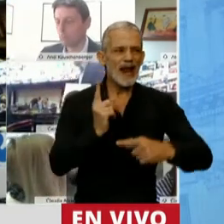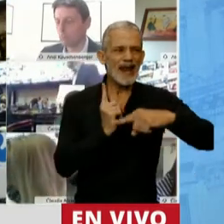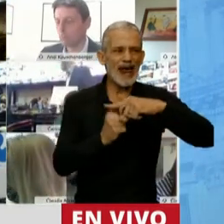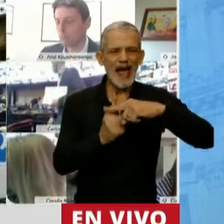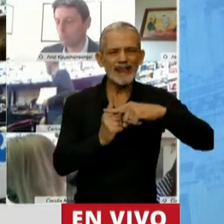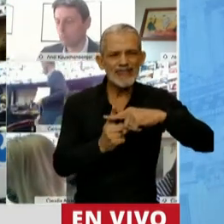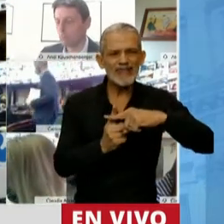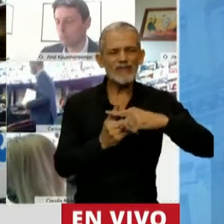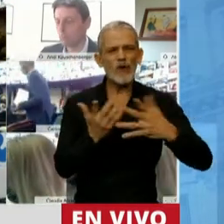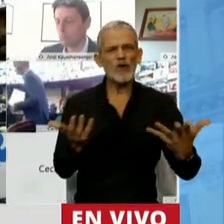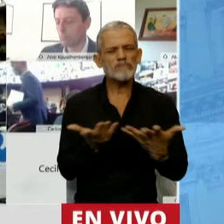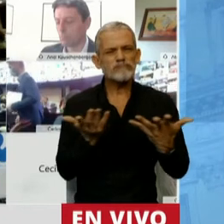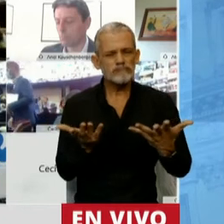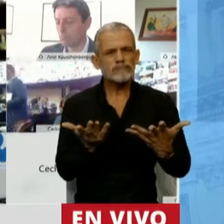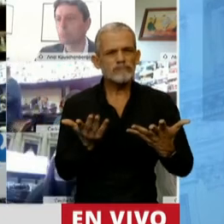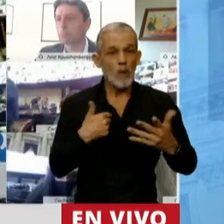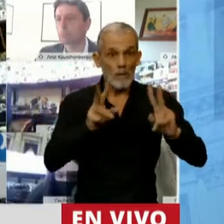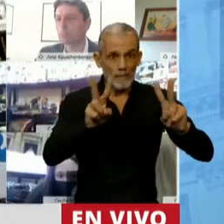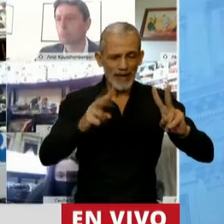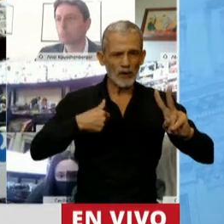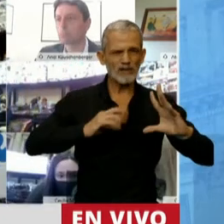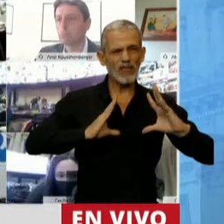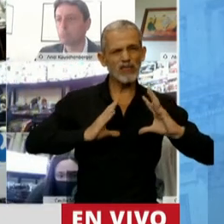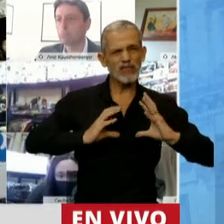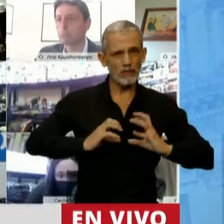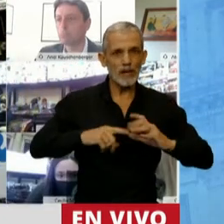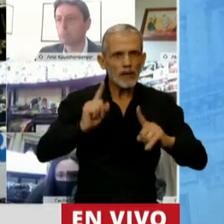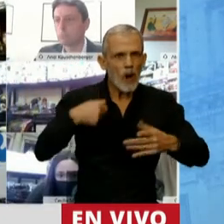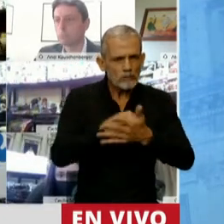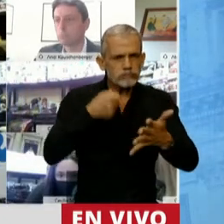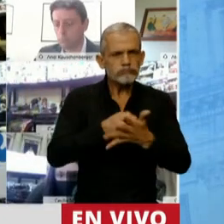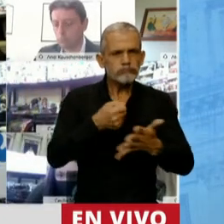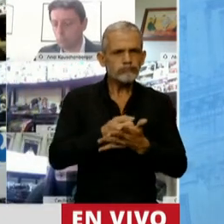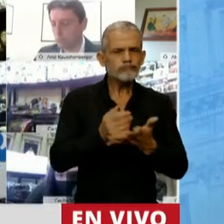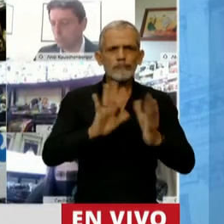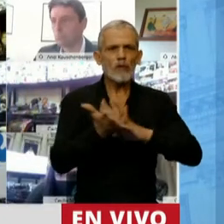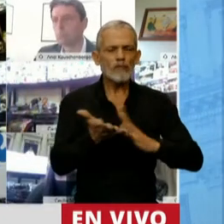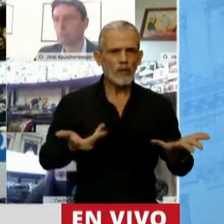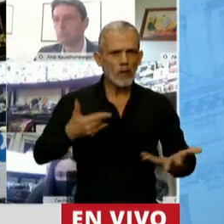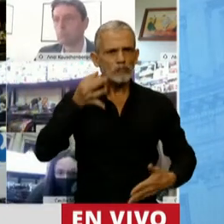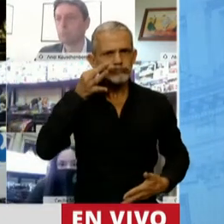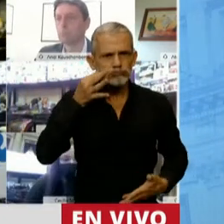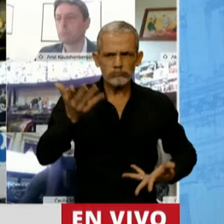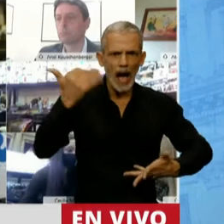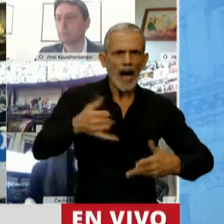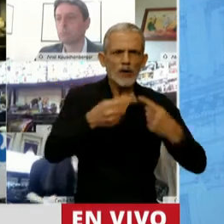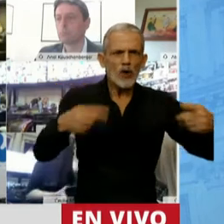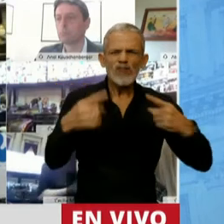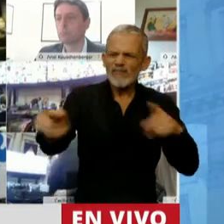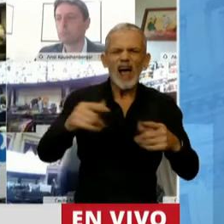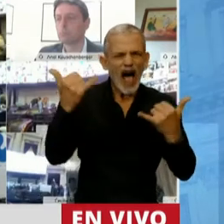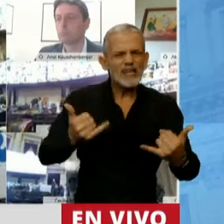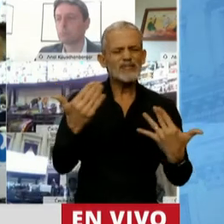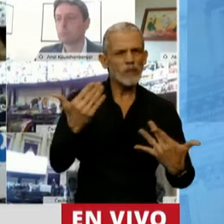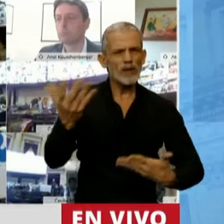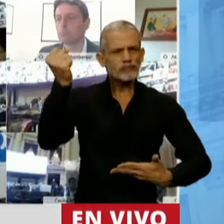teníamos como peronistas, pero que sin embargo seguíamos militando desde el testimonio, dando testimonio que había cosas distintas.